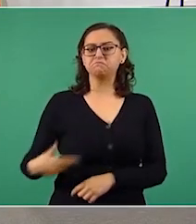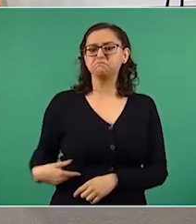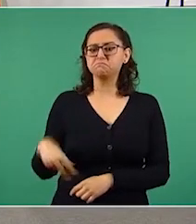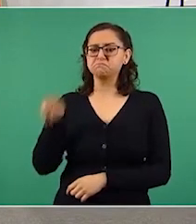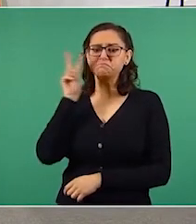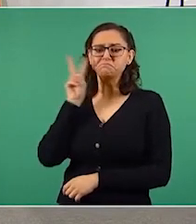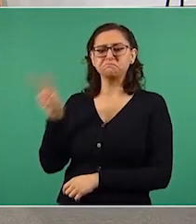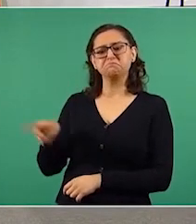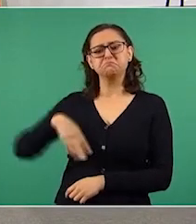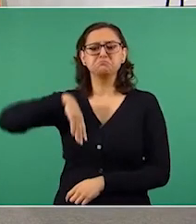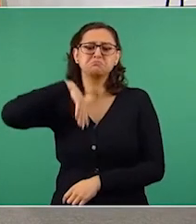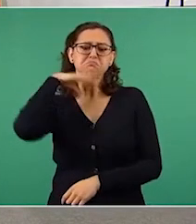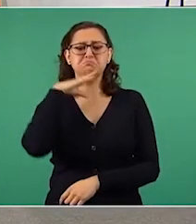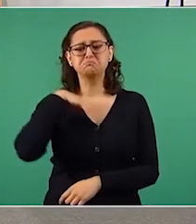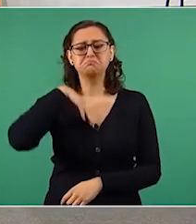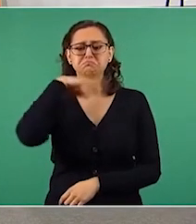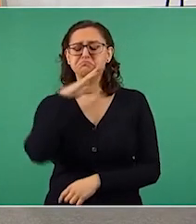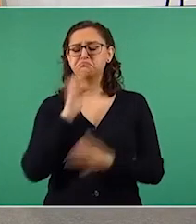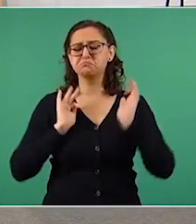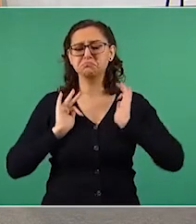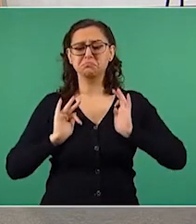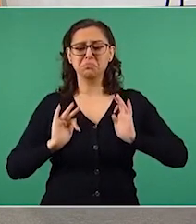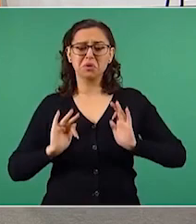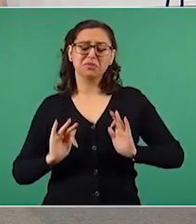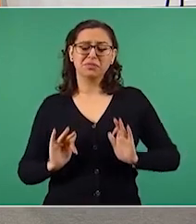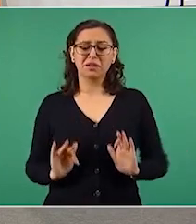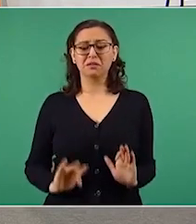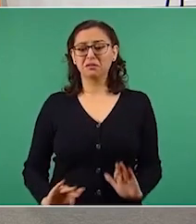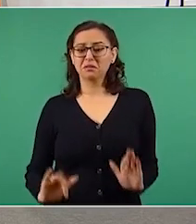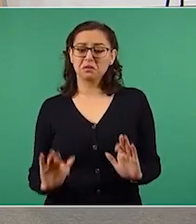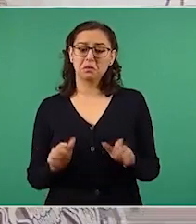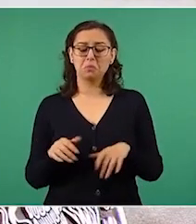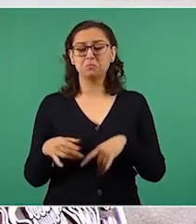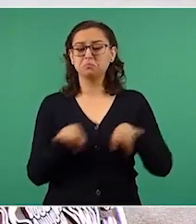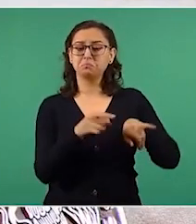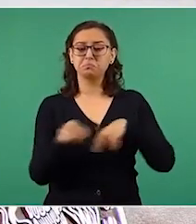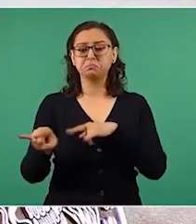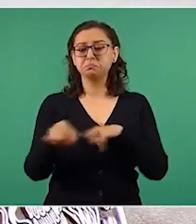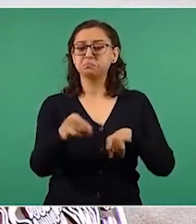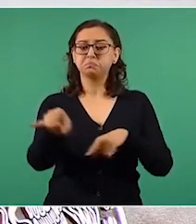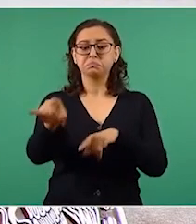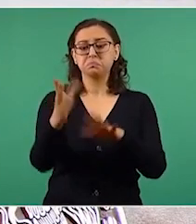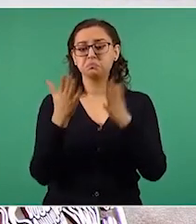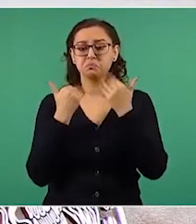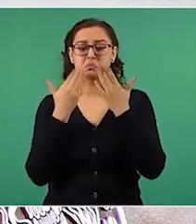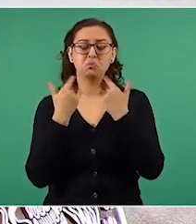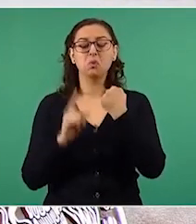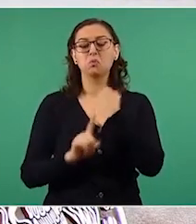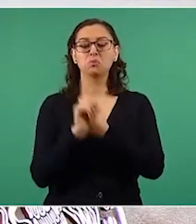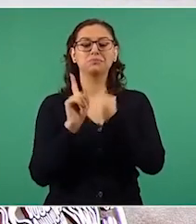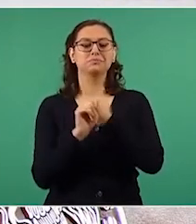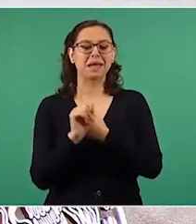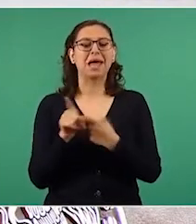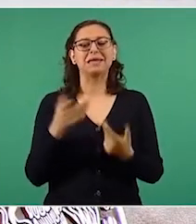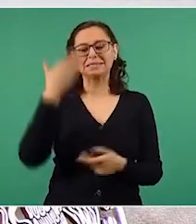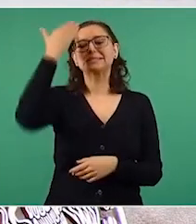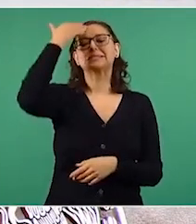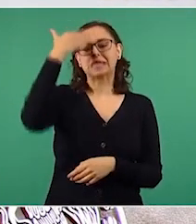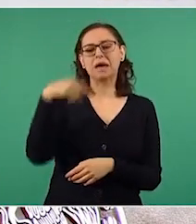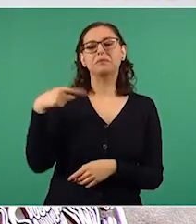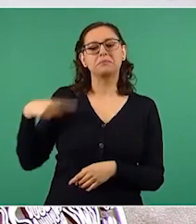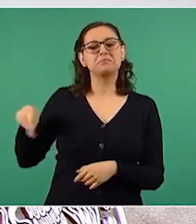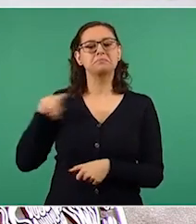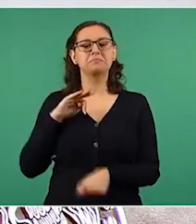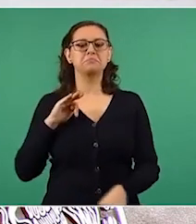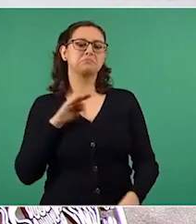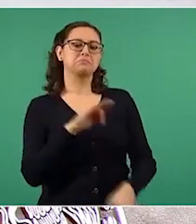percata de su presencia, que no le incomoda ni a él ni a la seguridad presidencial. ¿Será que sabe que los narcos lo